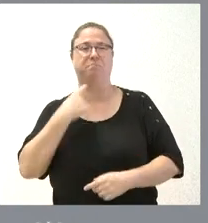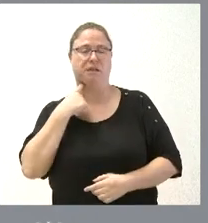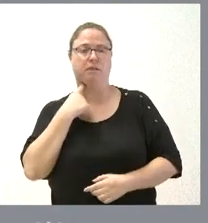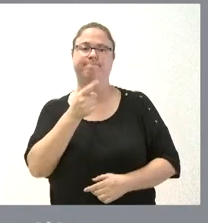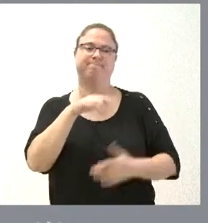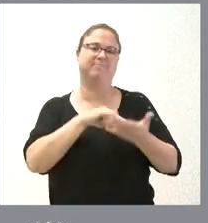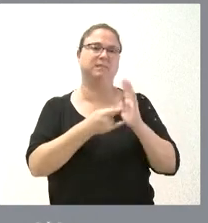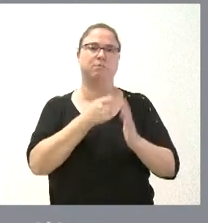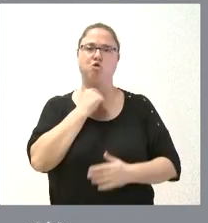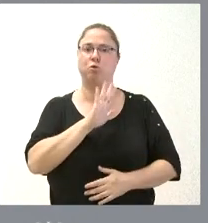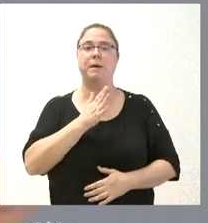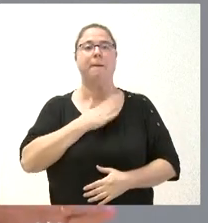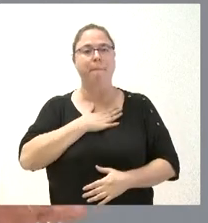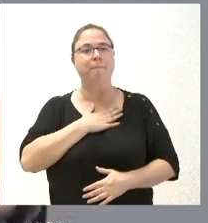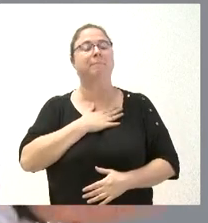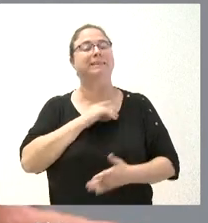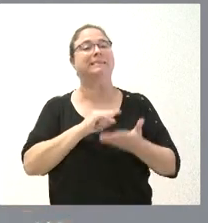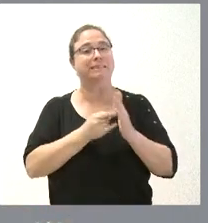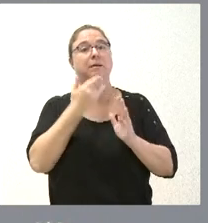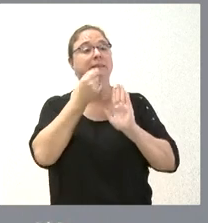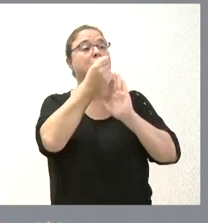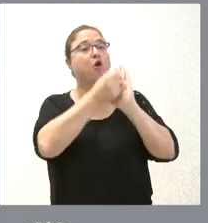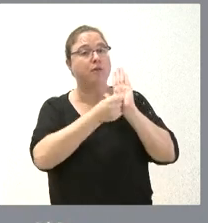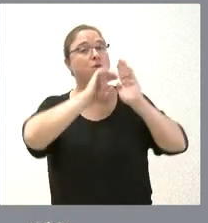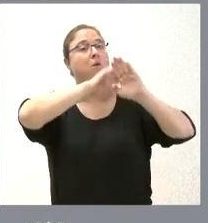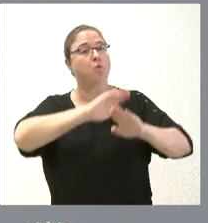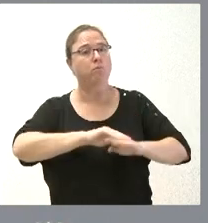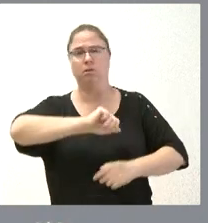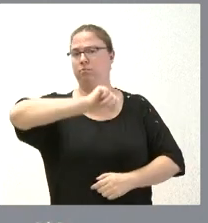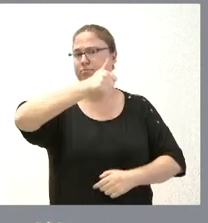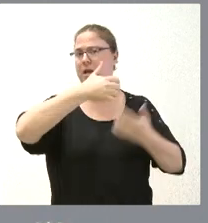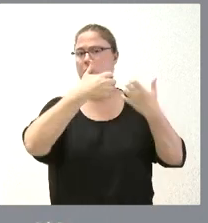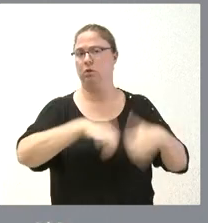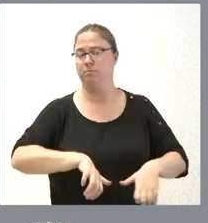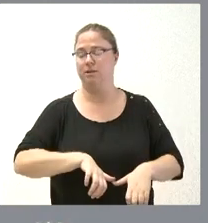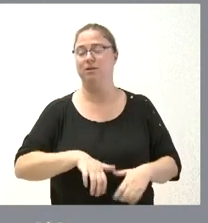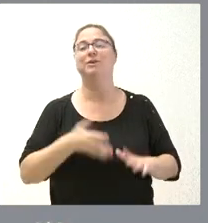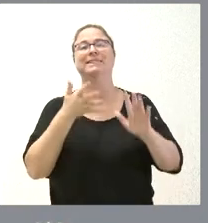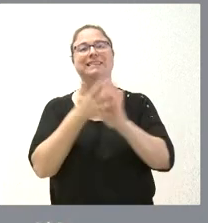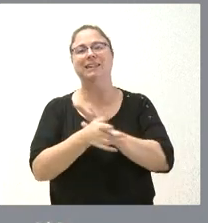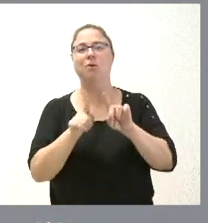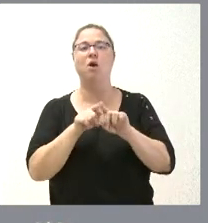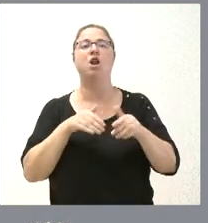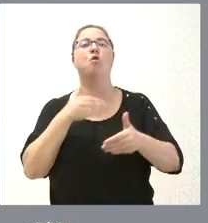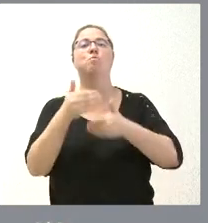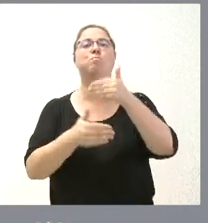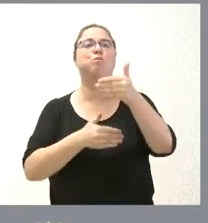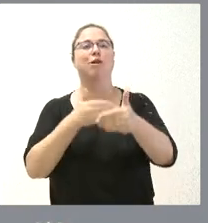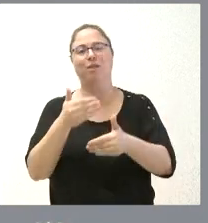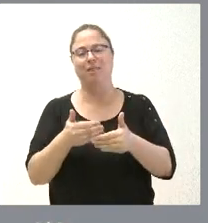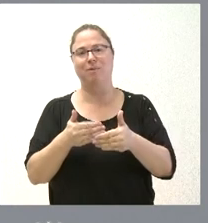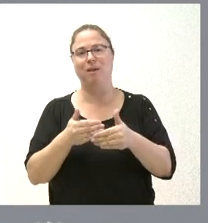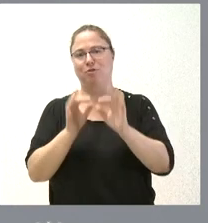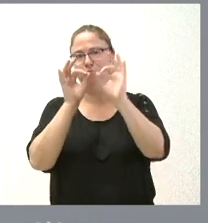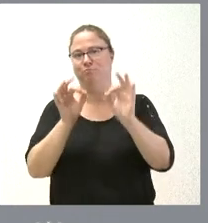lógicamente, el sistema nuestro es otorgar la ayuda a todos los que cumplen las condiciones. ¿Qué significa esto? Que, lógicamente, no es un procedimiento en concurrencia